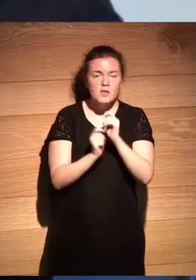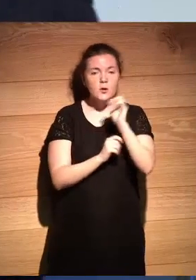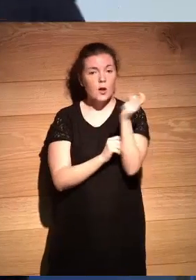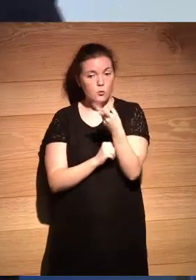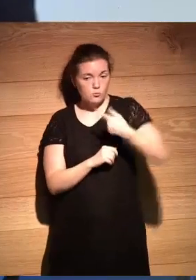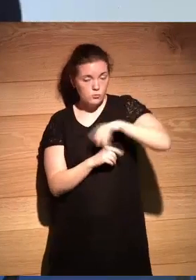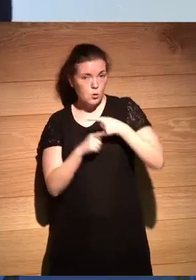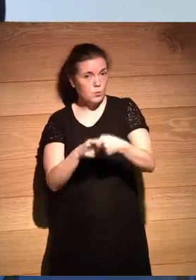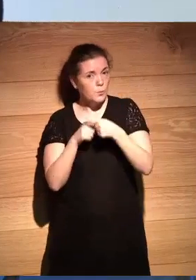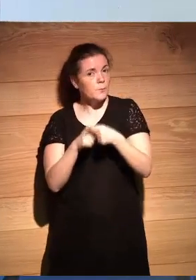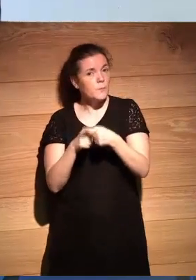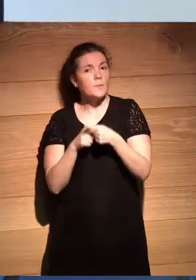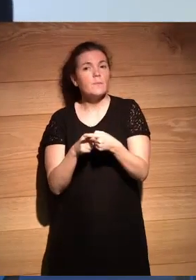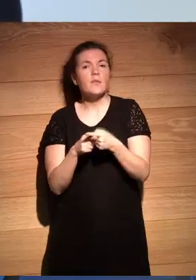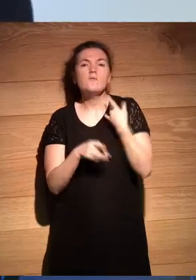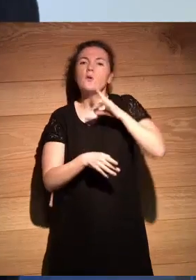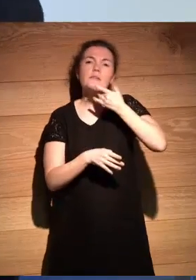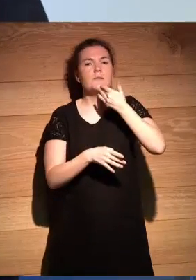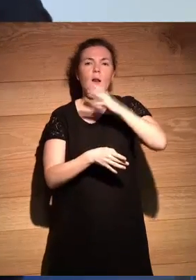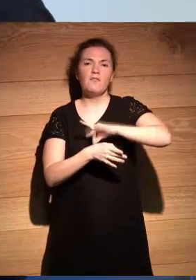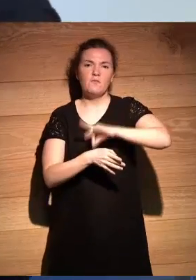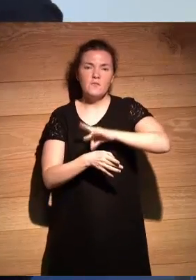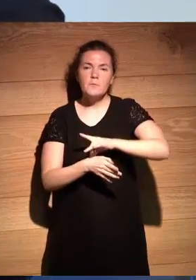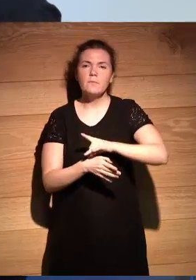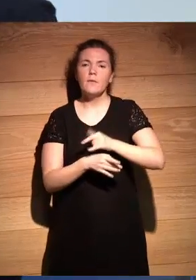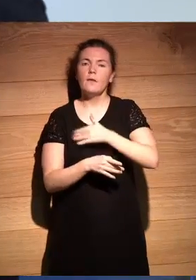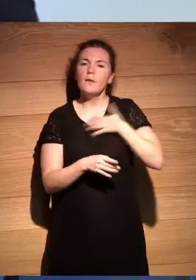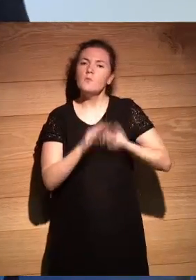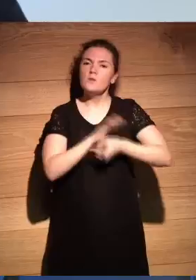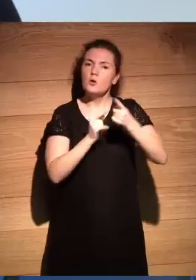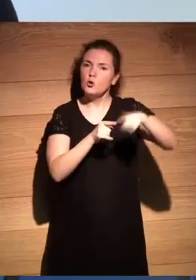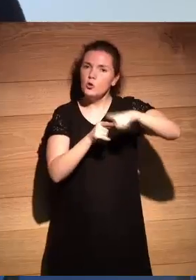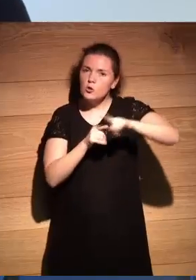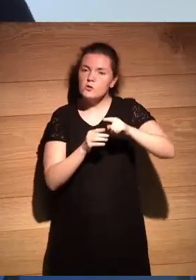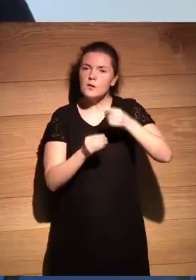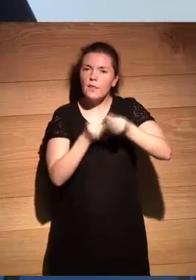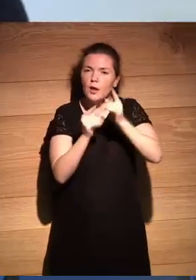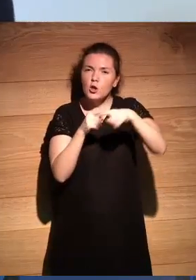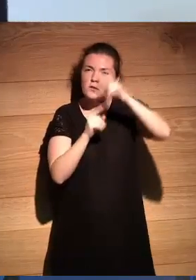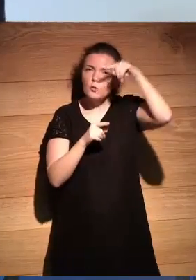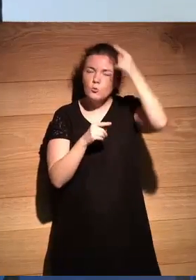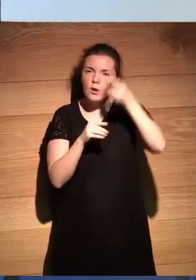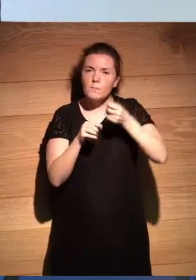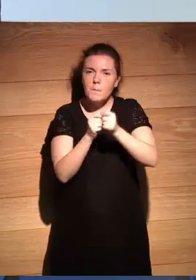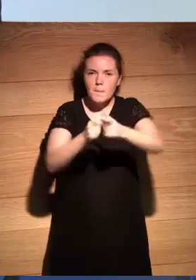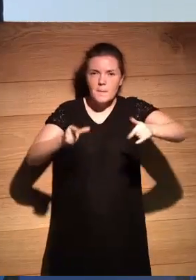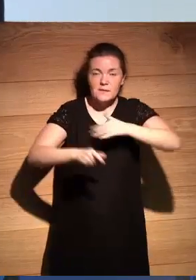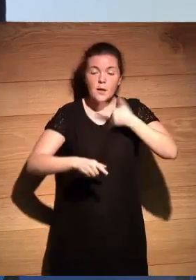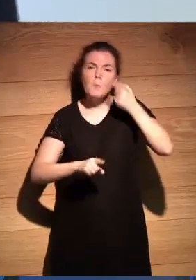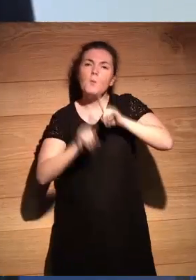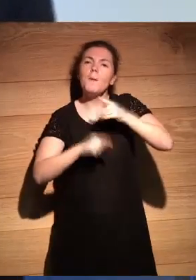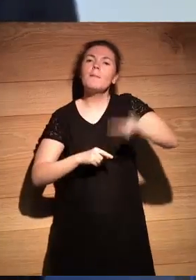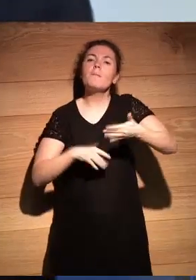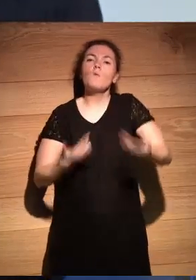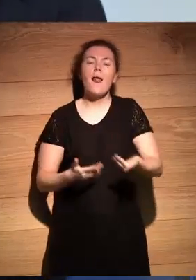de nosotros aquí compartimos esa enfermedad de querer desarrollar cosas y hacer cosas con la cultura el principal problema que tenemos